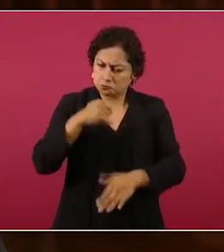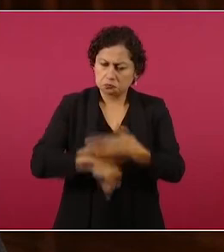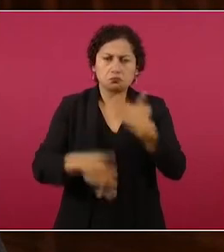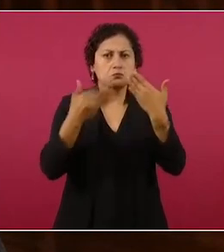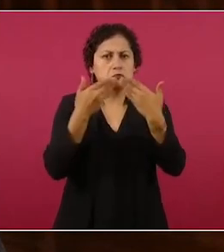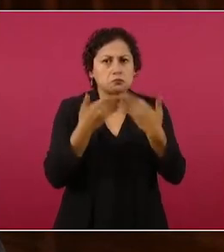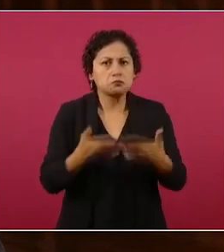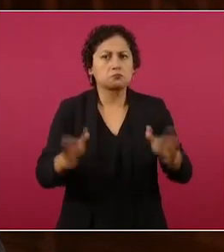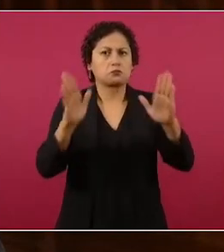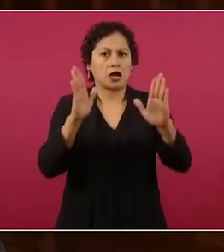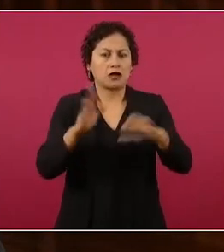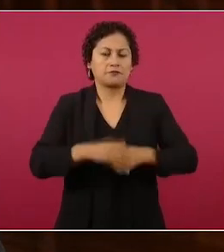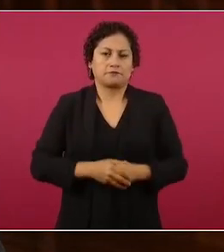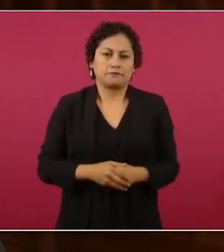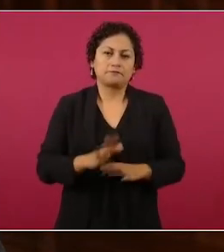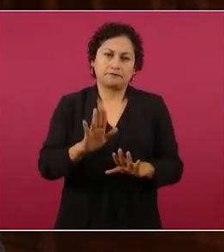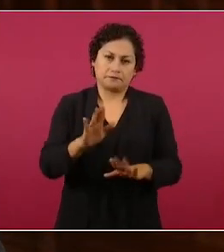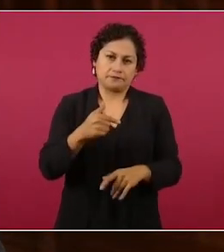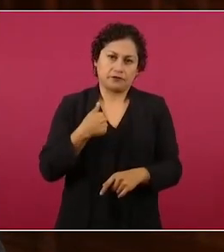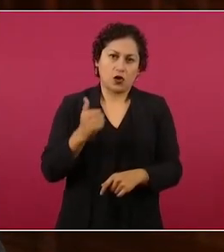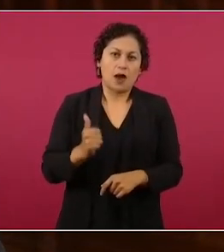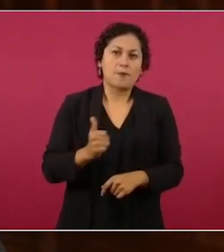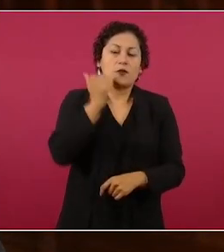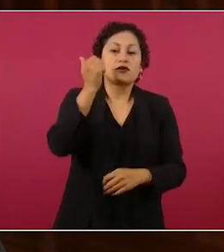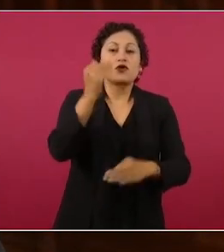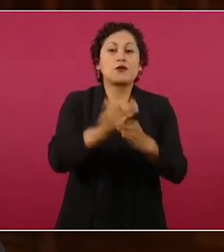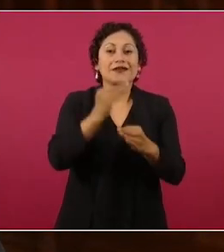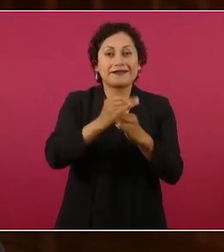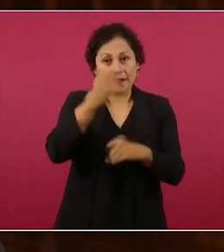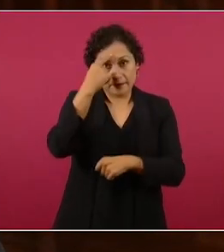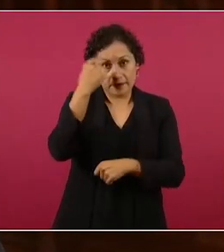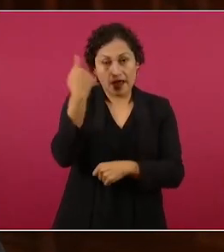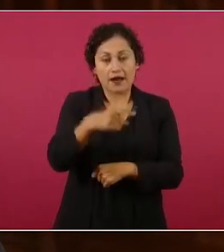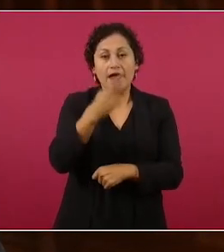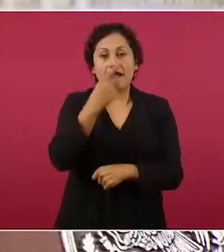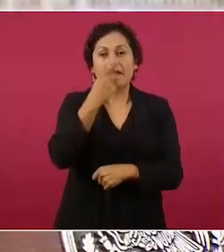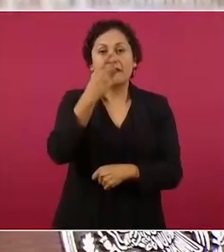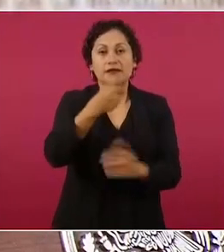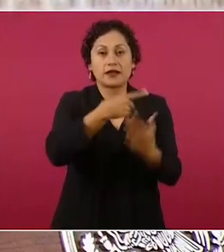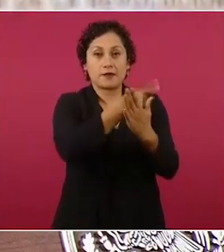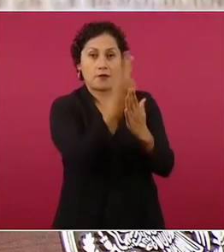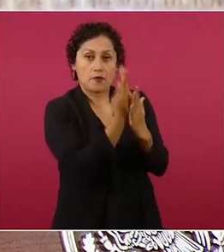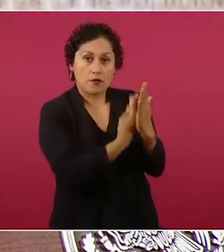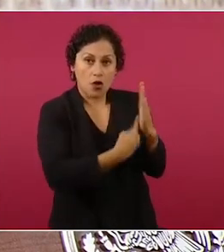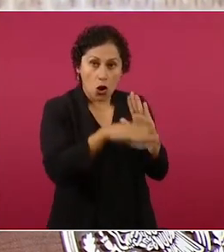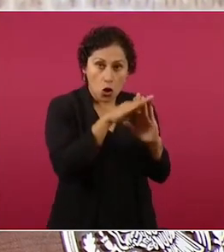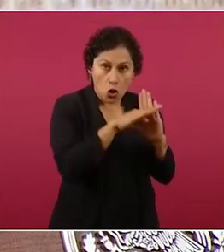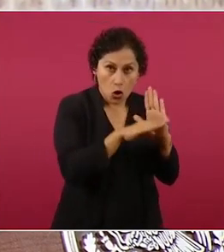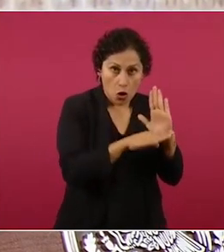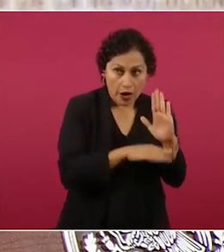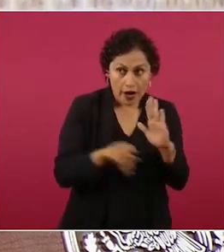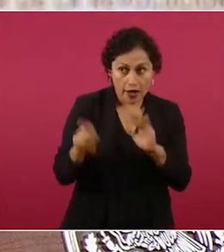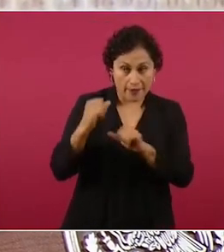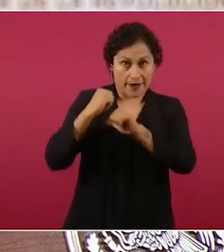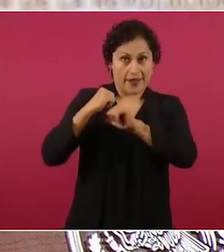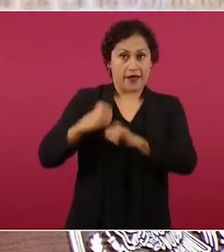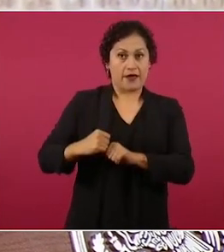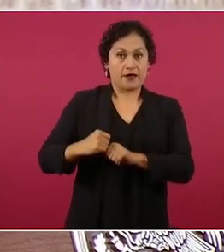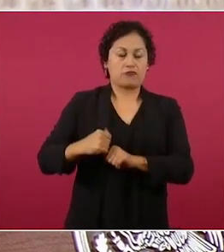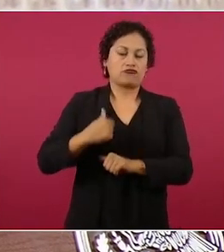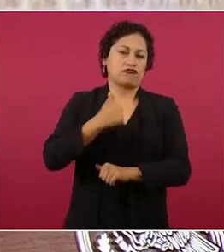para decirles que estoy muy orgulloso del programa que dirige Raquel,